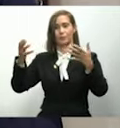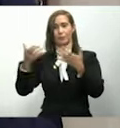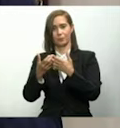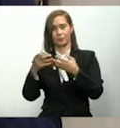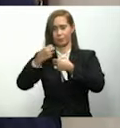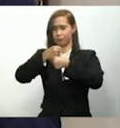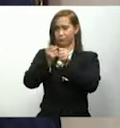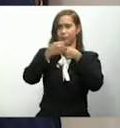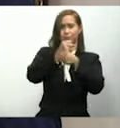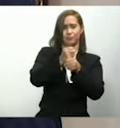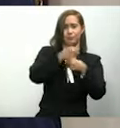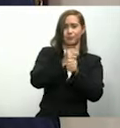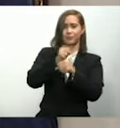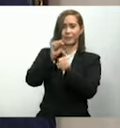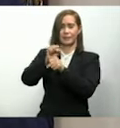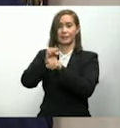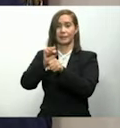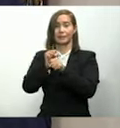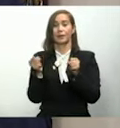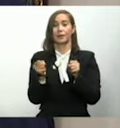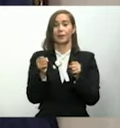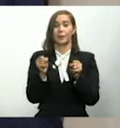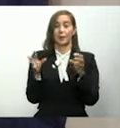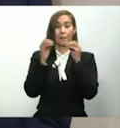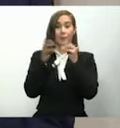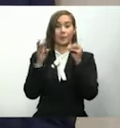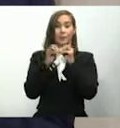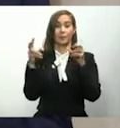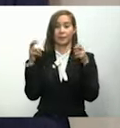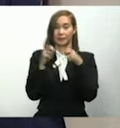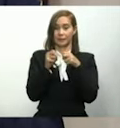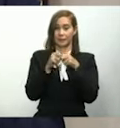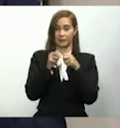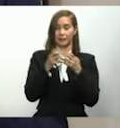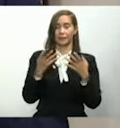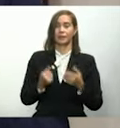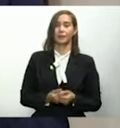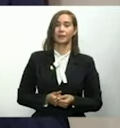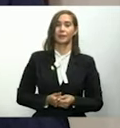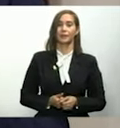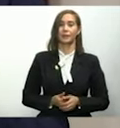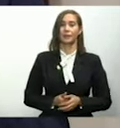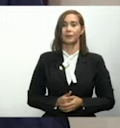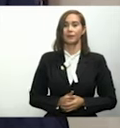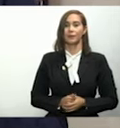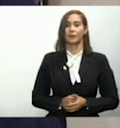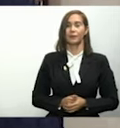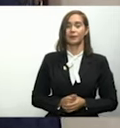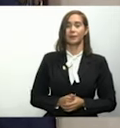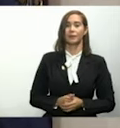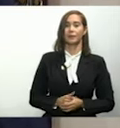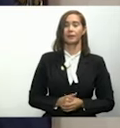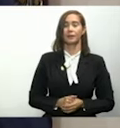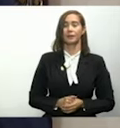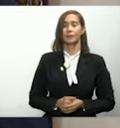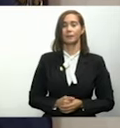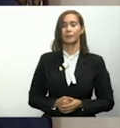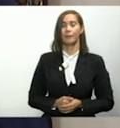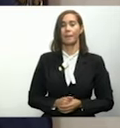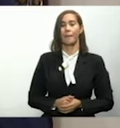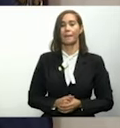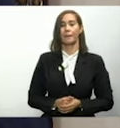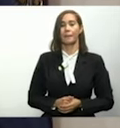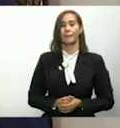vamos a firmar ya. Y es bueno que tú expliques esa parte porque va en consonancia con la firma de este